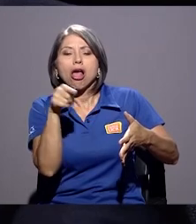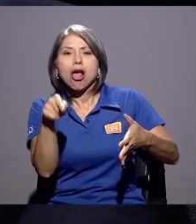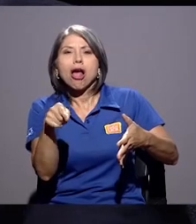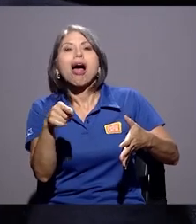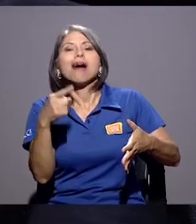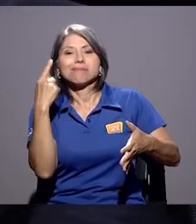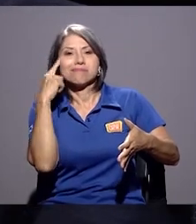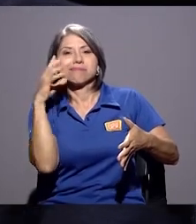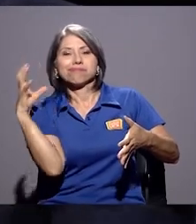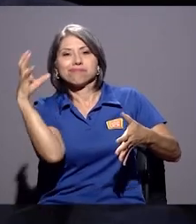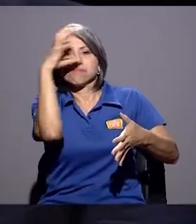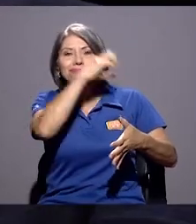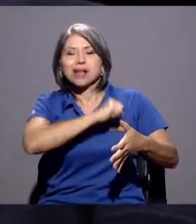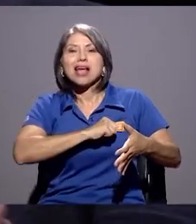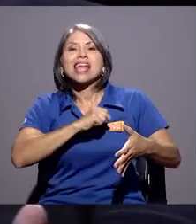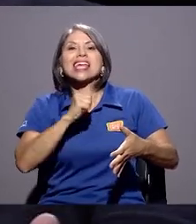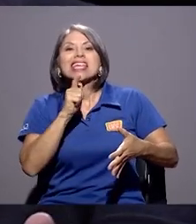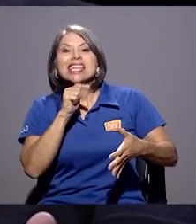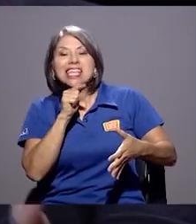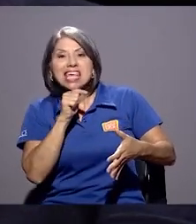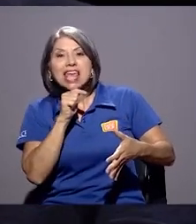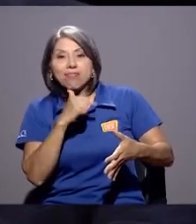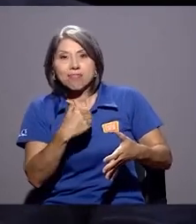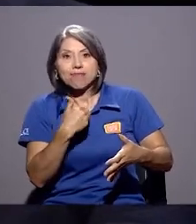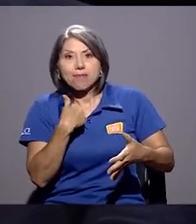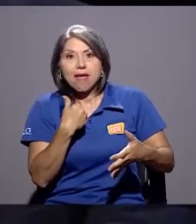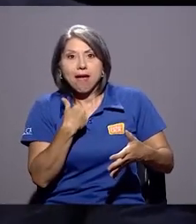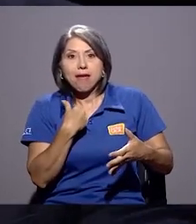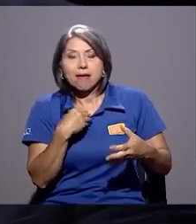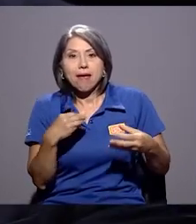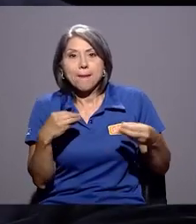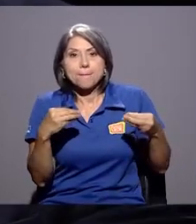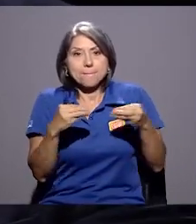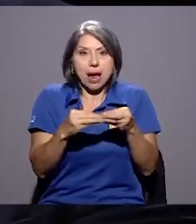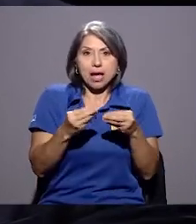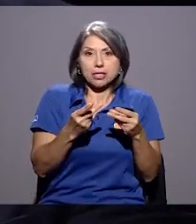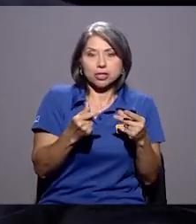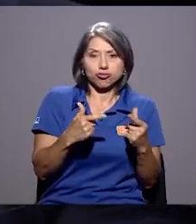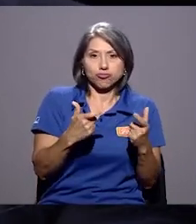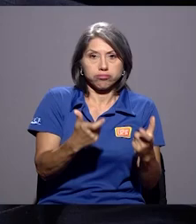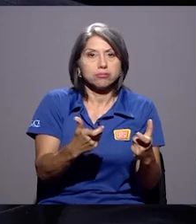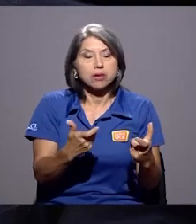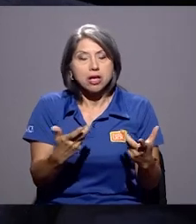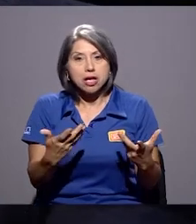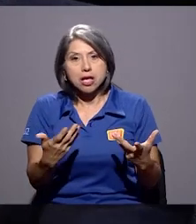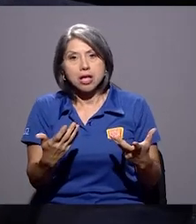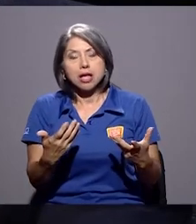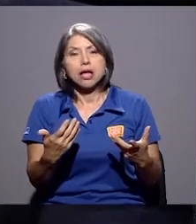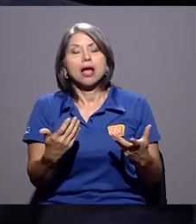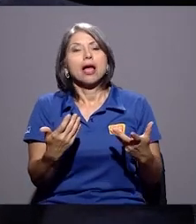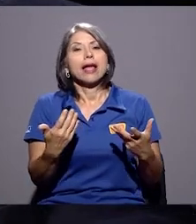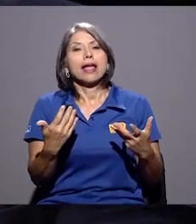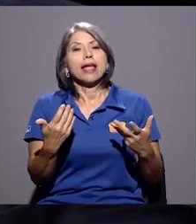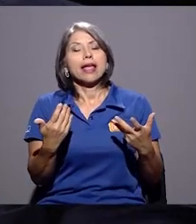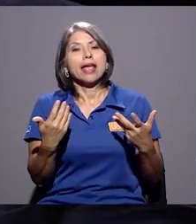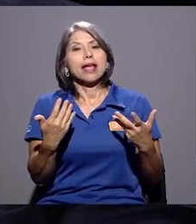obteniendo un aumento en su propiedad, en su condición de riqueza. De tal manera que uno